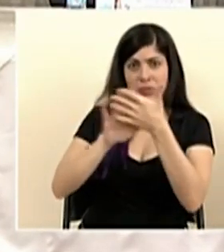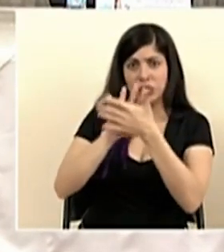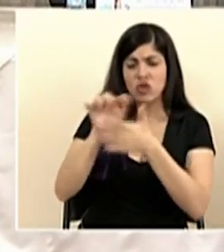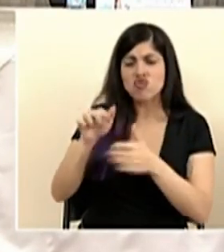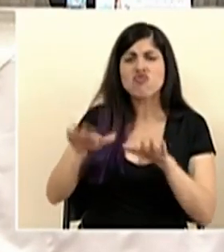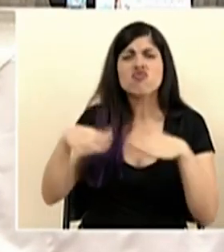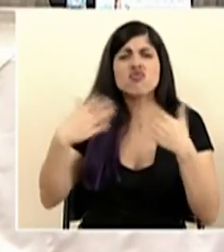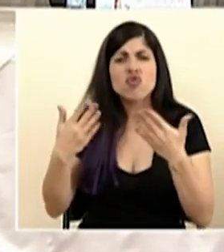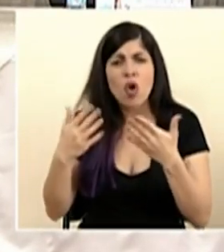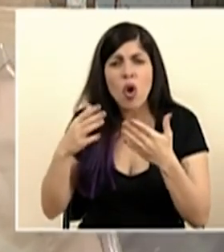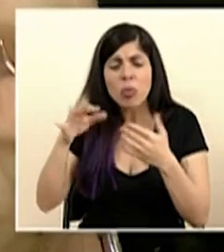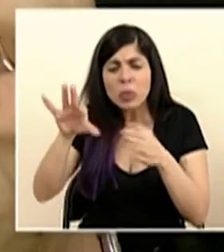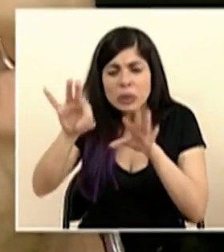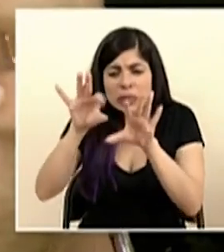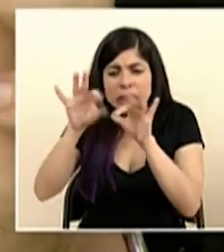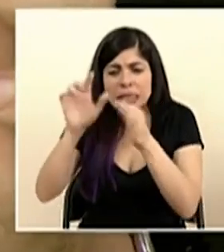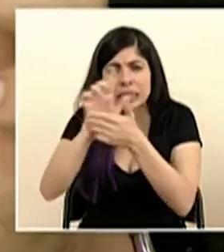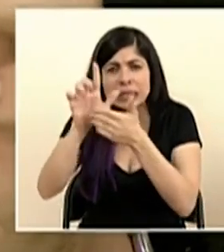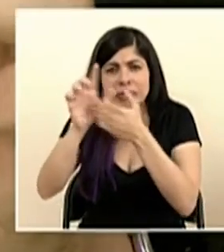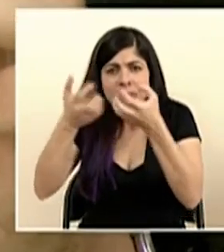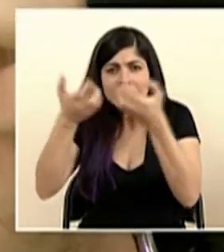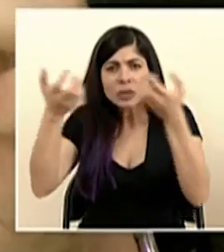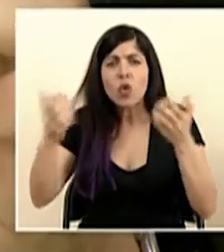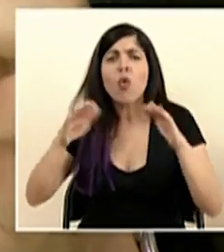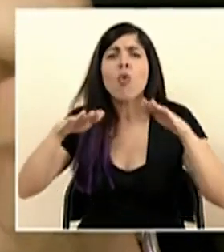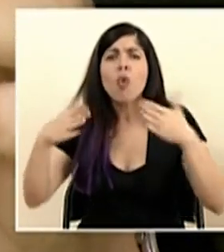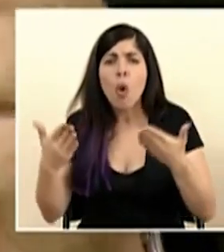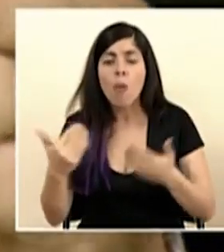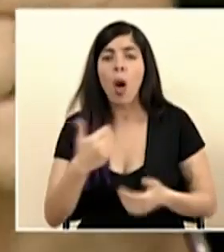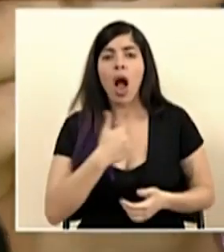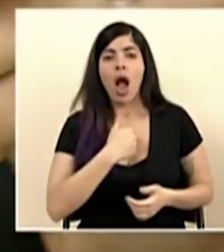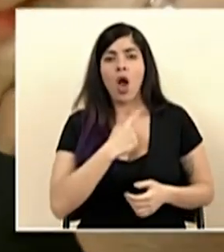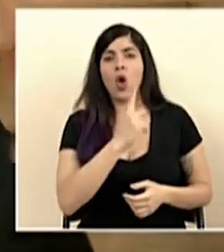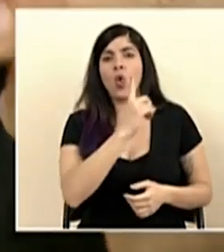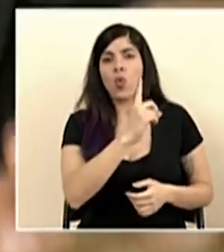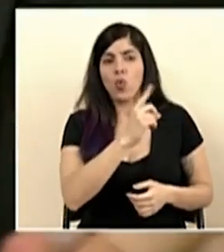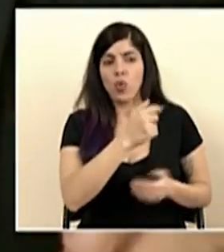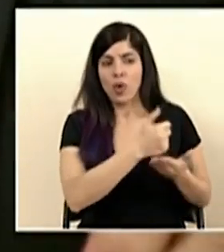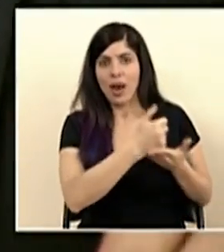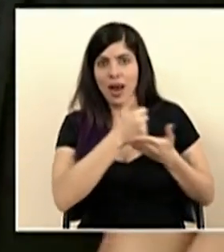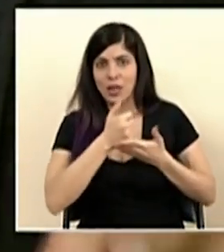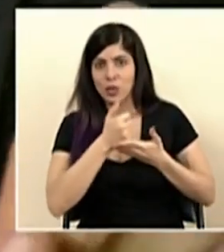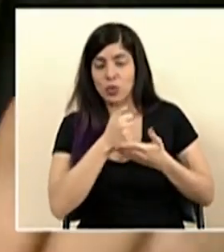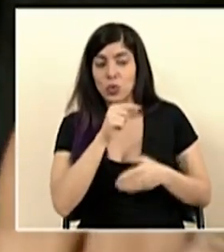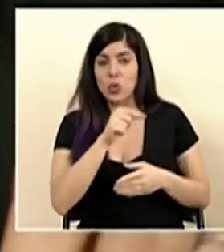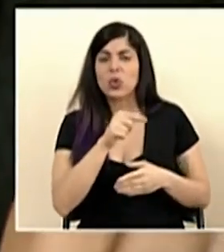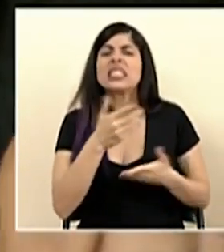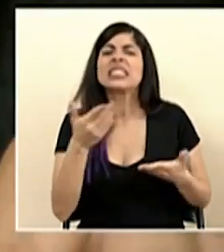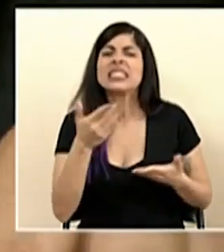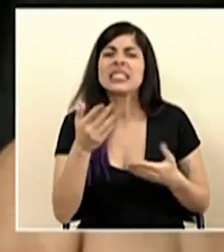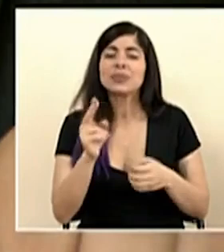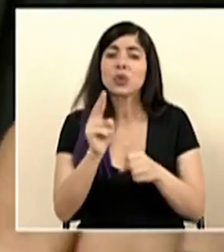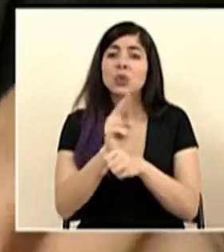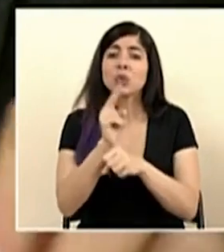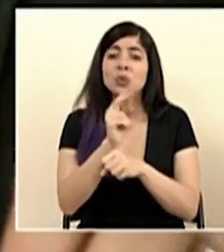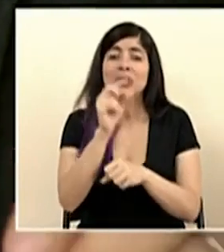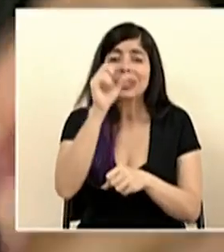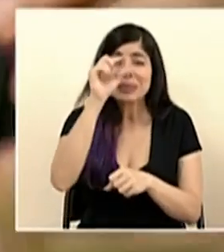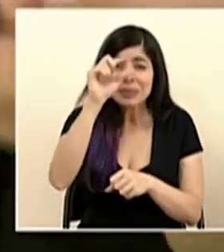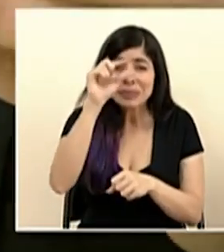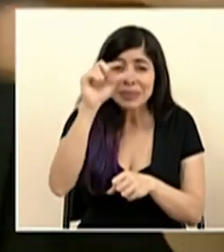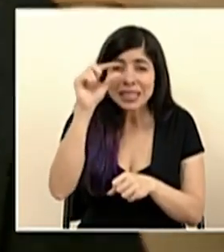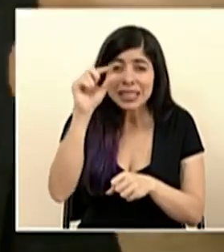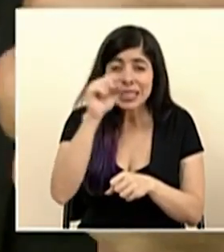existen una serie de herramientas, una de ellas la tenemos acá, que es utilizar estos pequeños